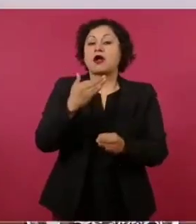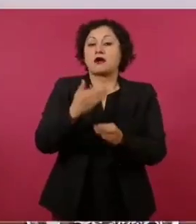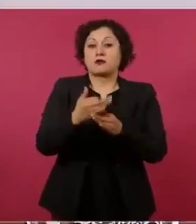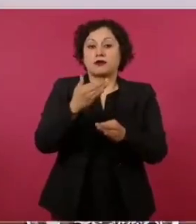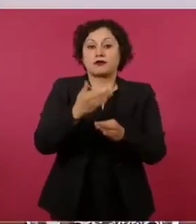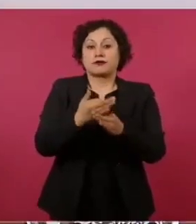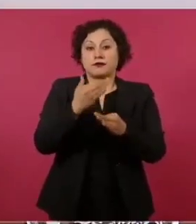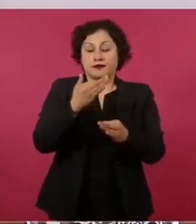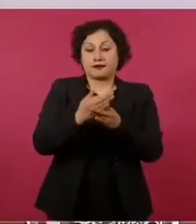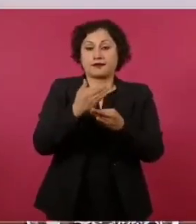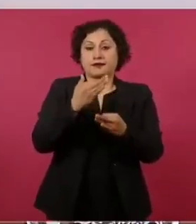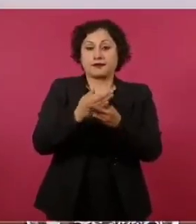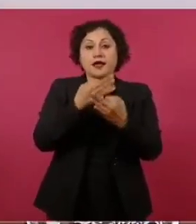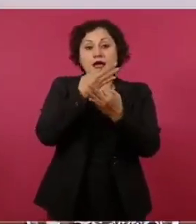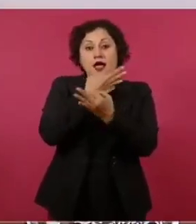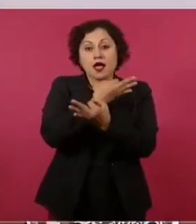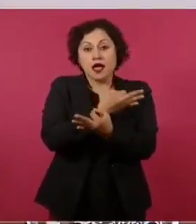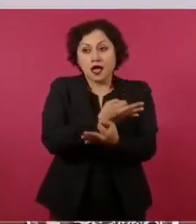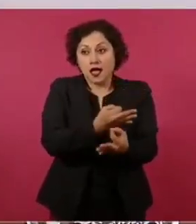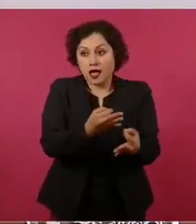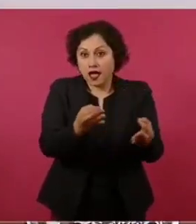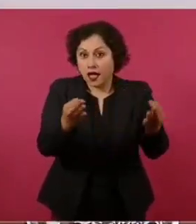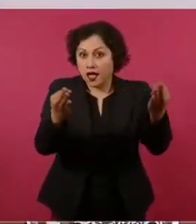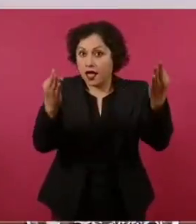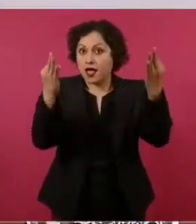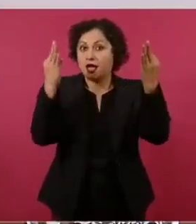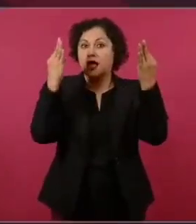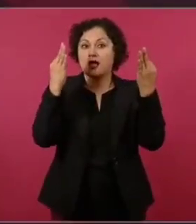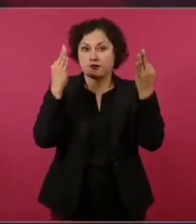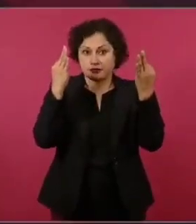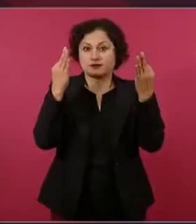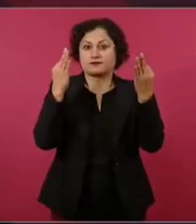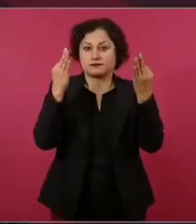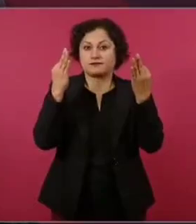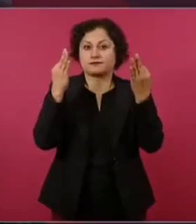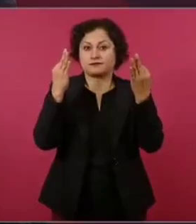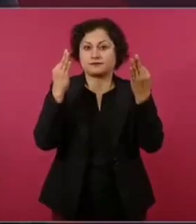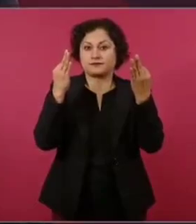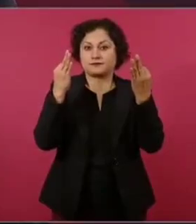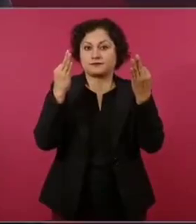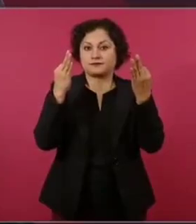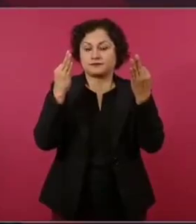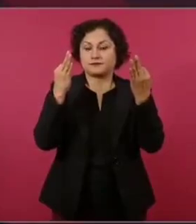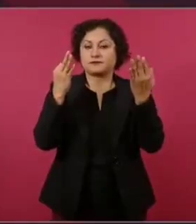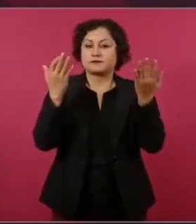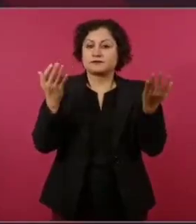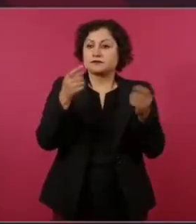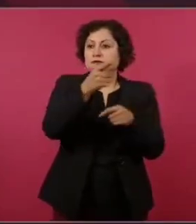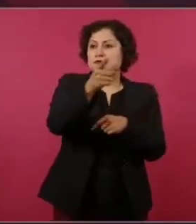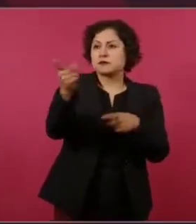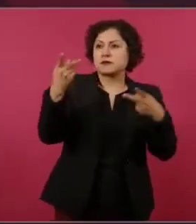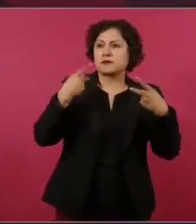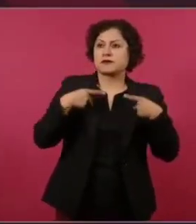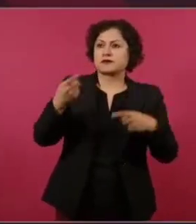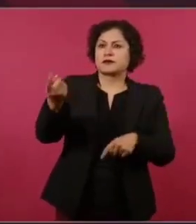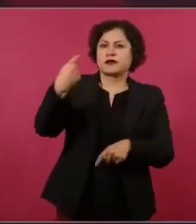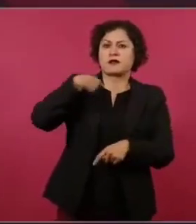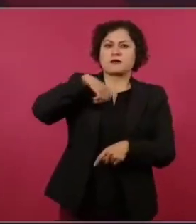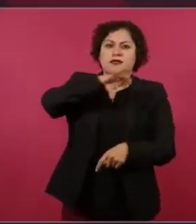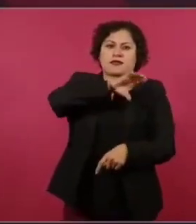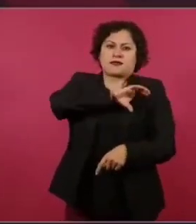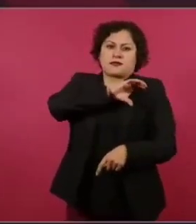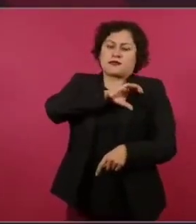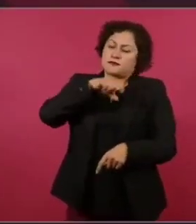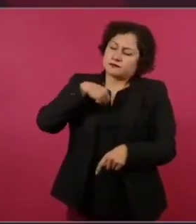diciéndole a mucha gente que me quiere como yo los quiero a ellos,